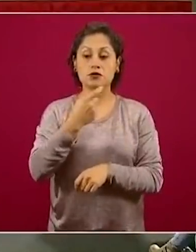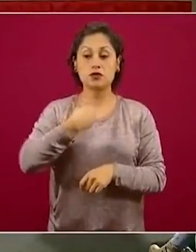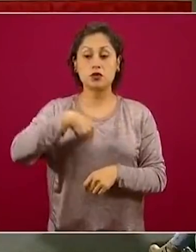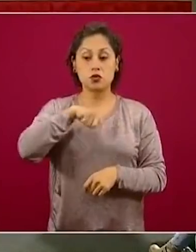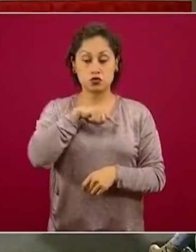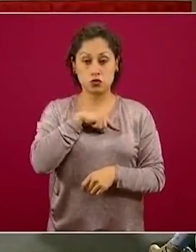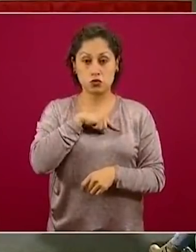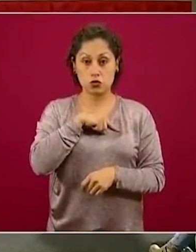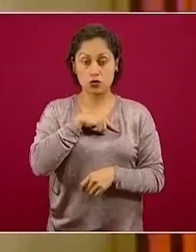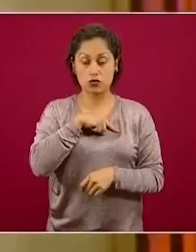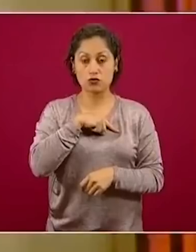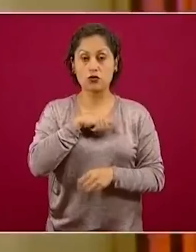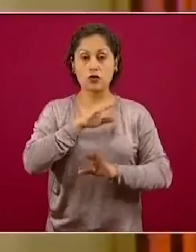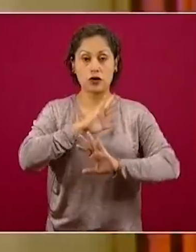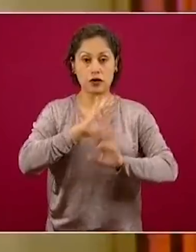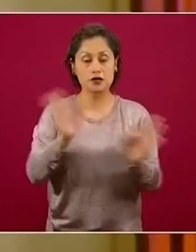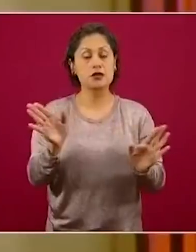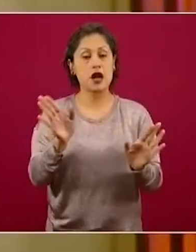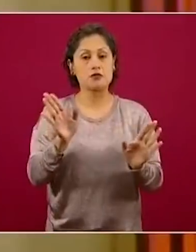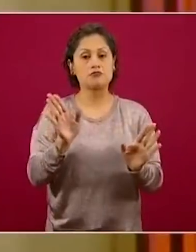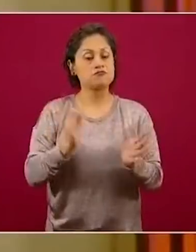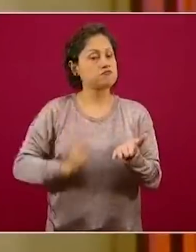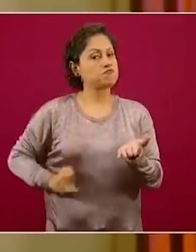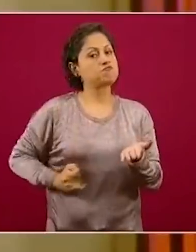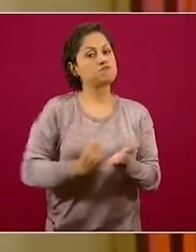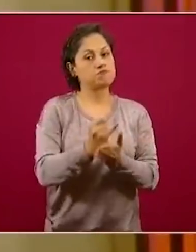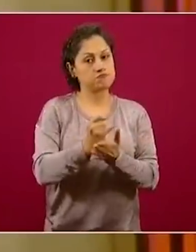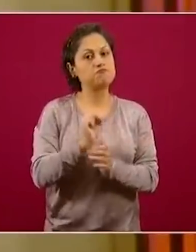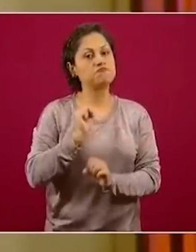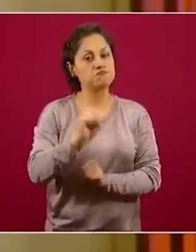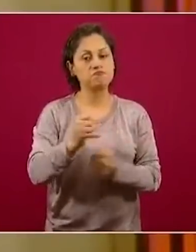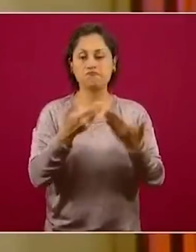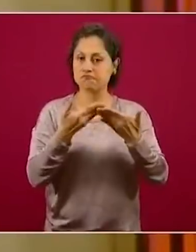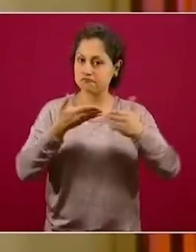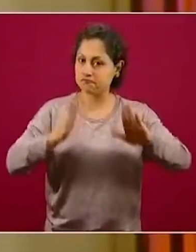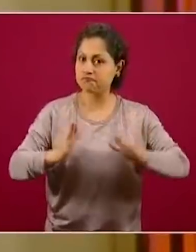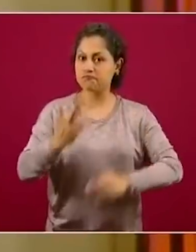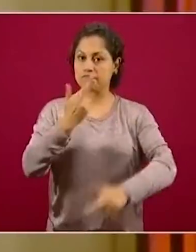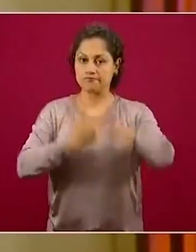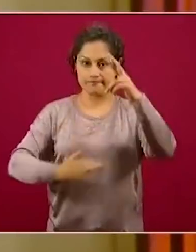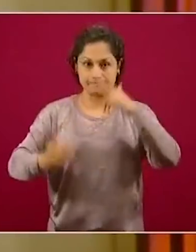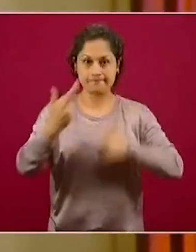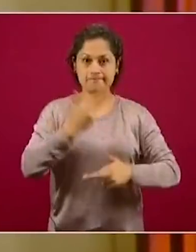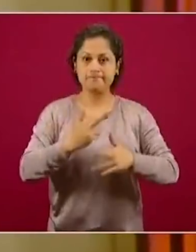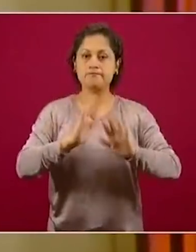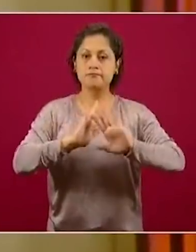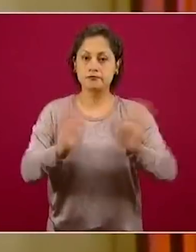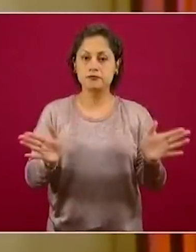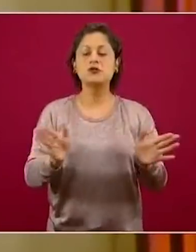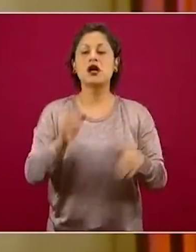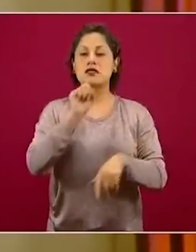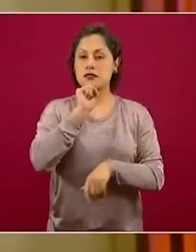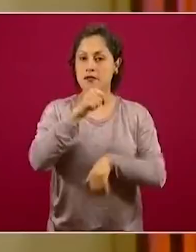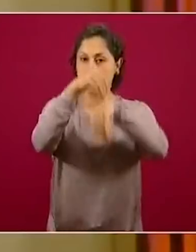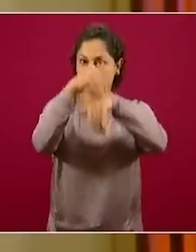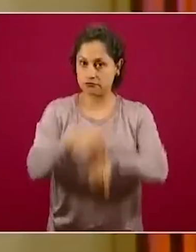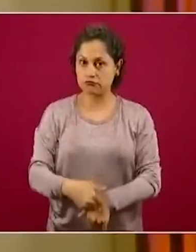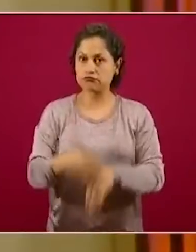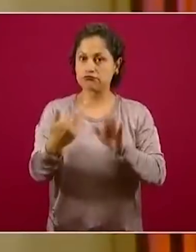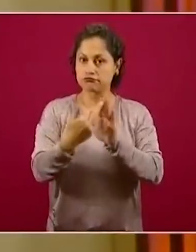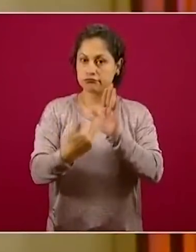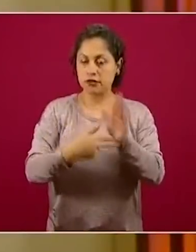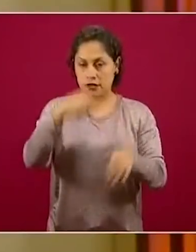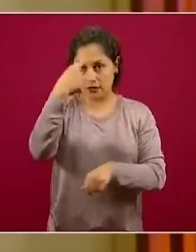muy, muy entusiasmados de reabrir, de reincorporarnos a la nueva normalidad que exige esta